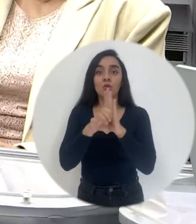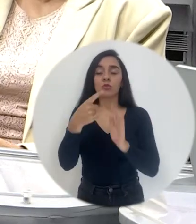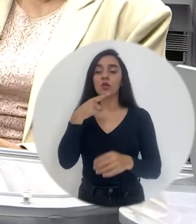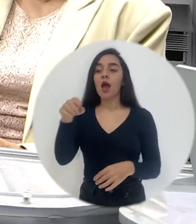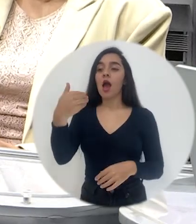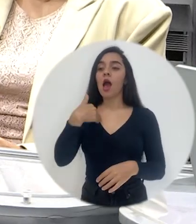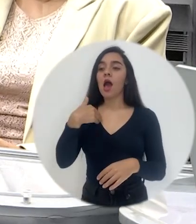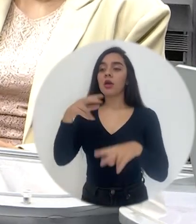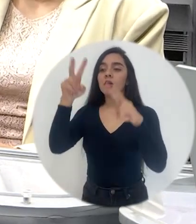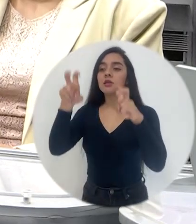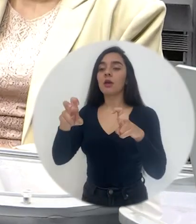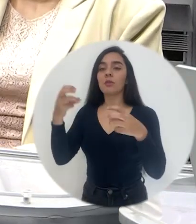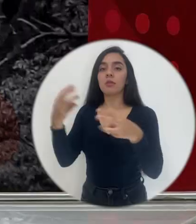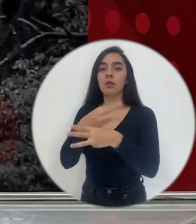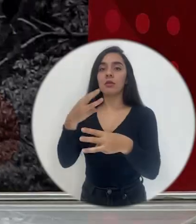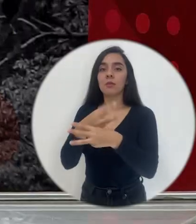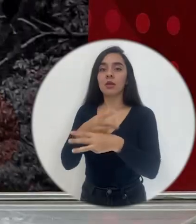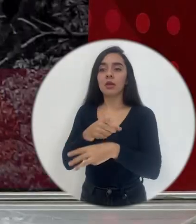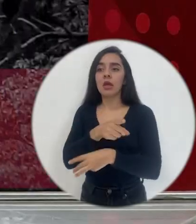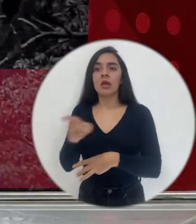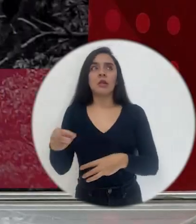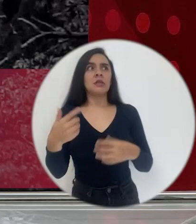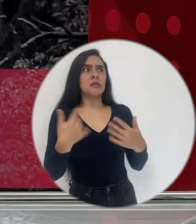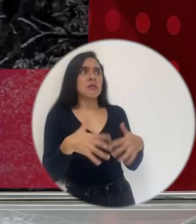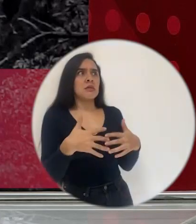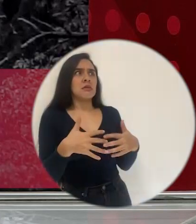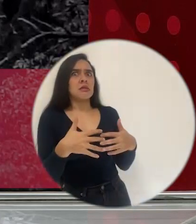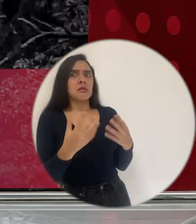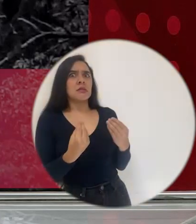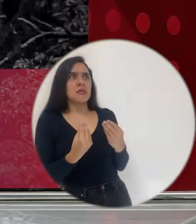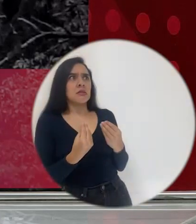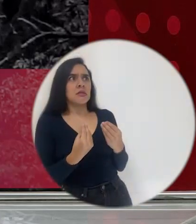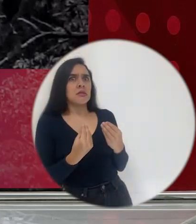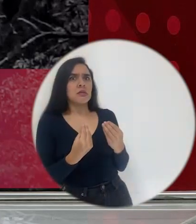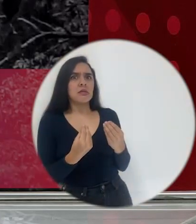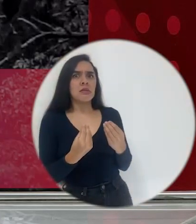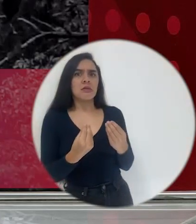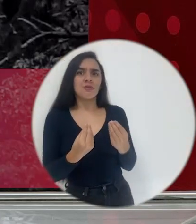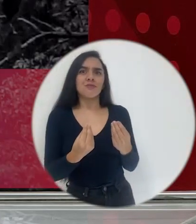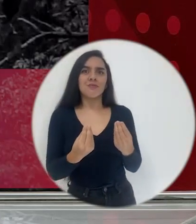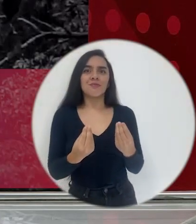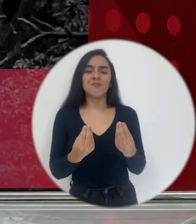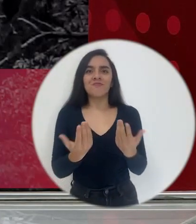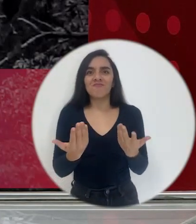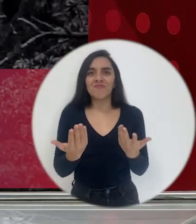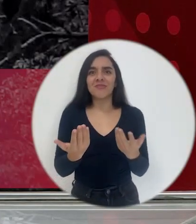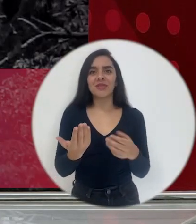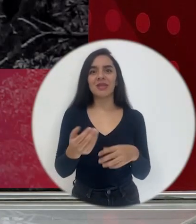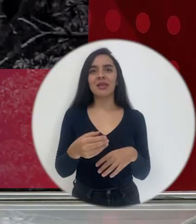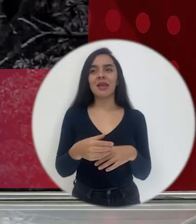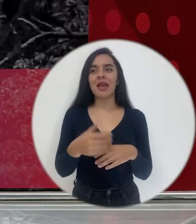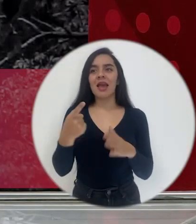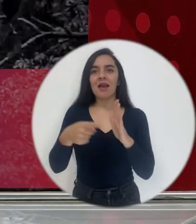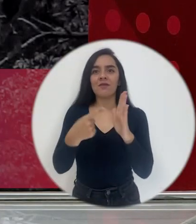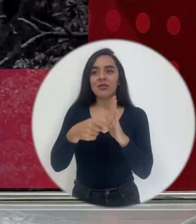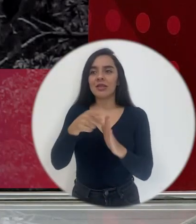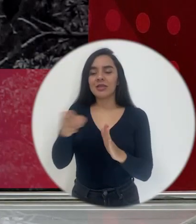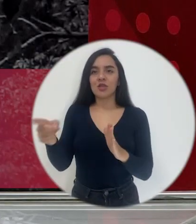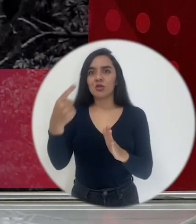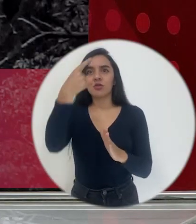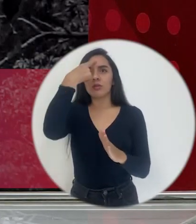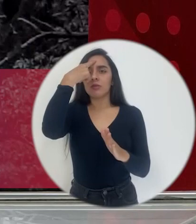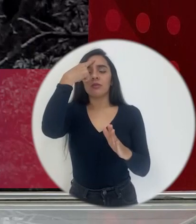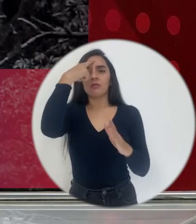va a haber una evaluación en matemática y, ¿verdad?, todos han experimentado eso, ¿verdad?, que por un momento ya no